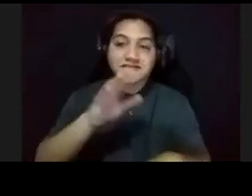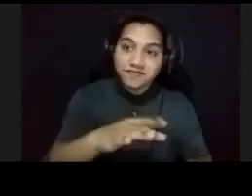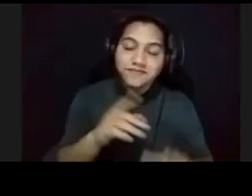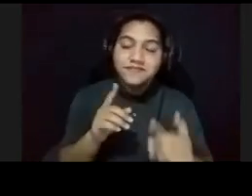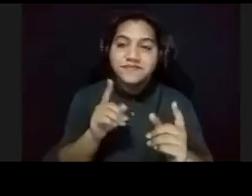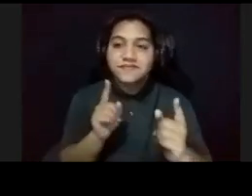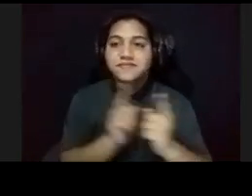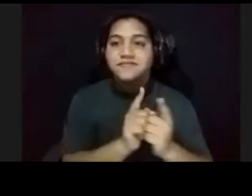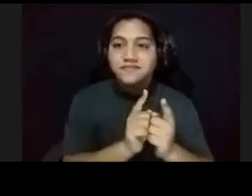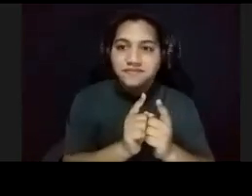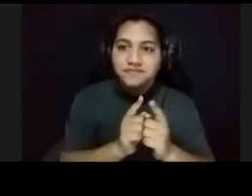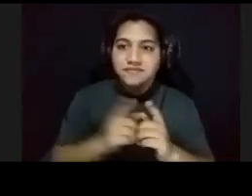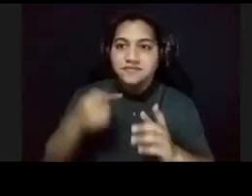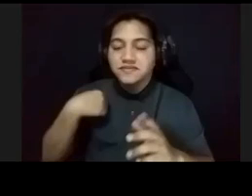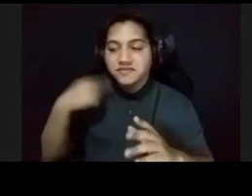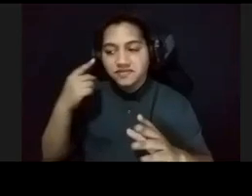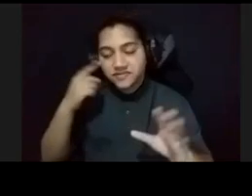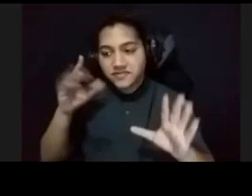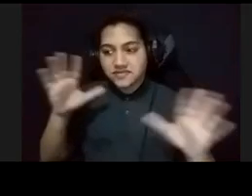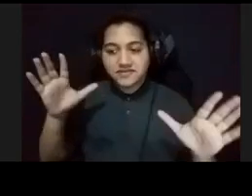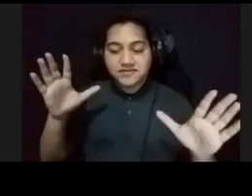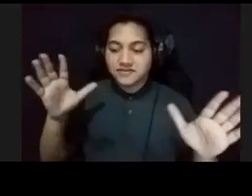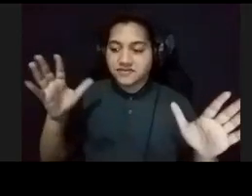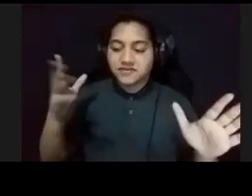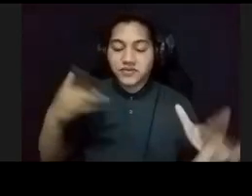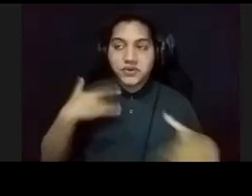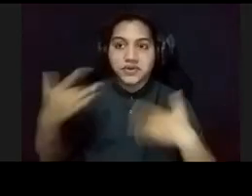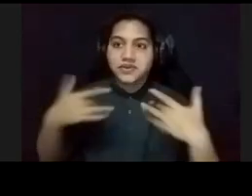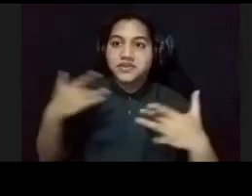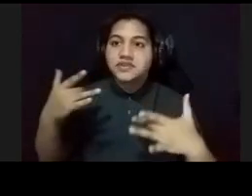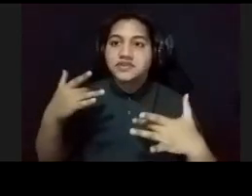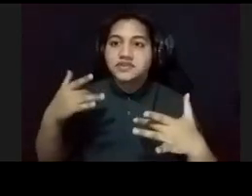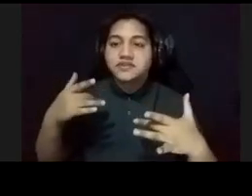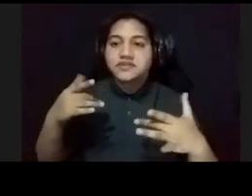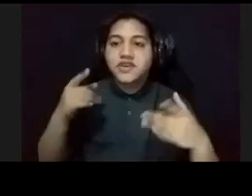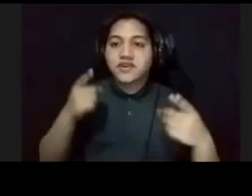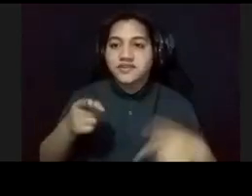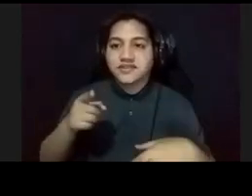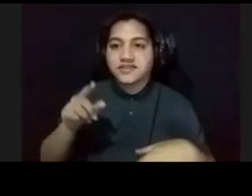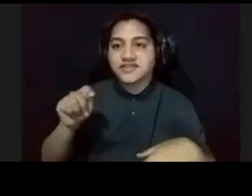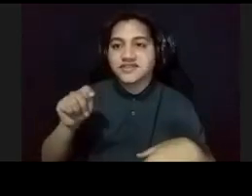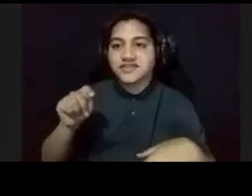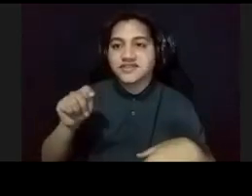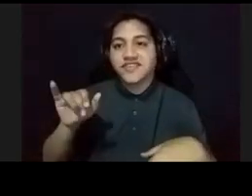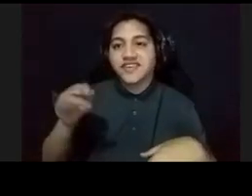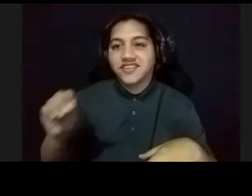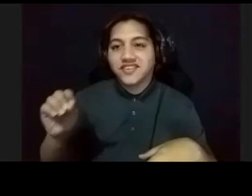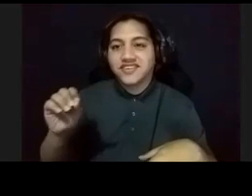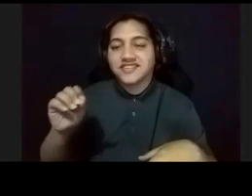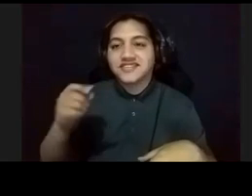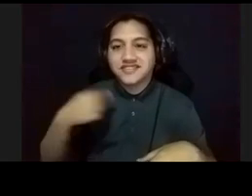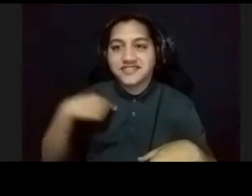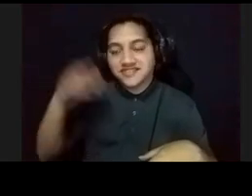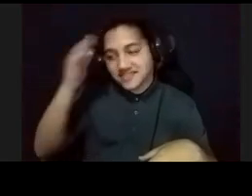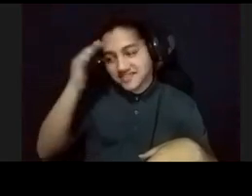digo, porque, me quedé como atontada, como emocionada, y le digo, usted es don Rafael Tufiño, obviamente, yo